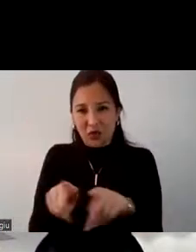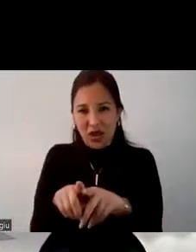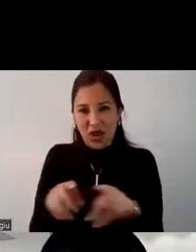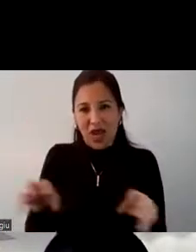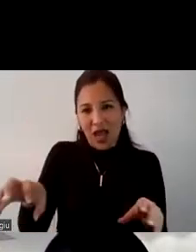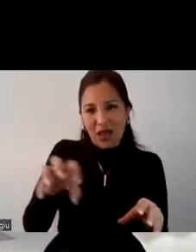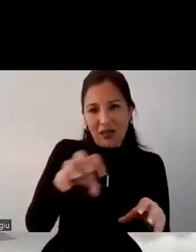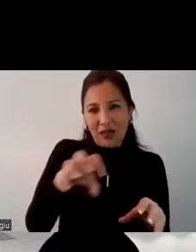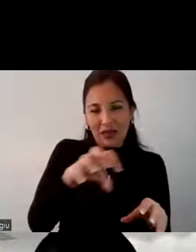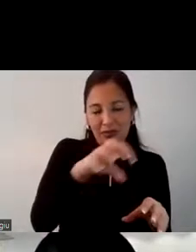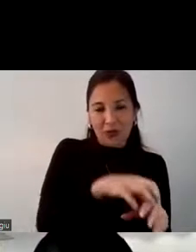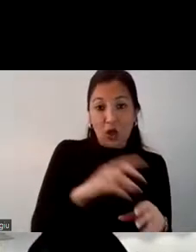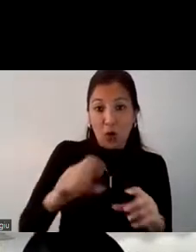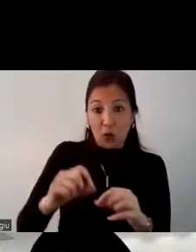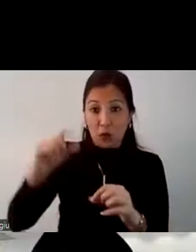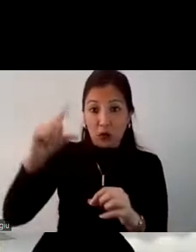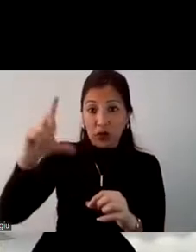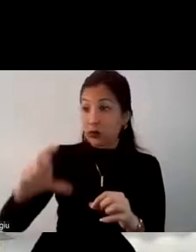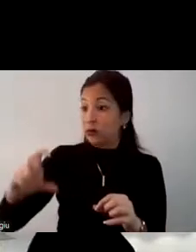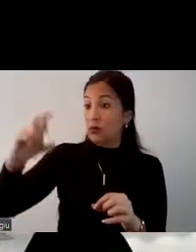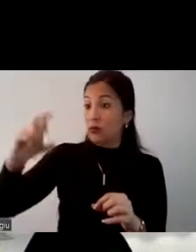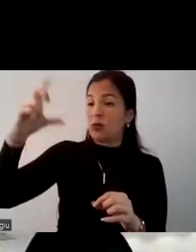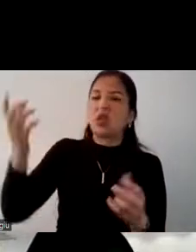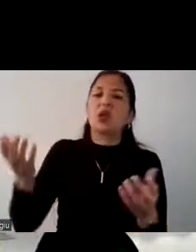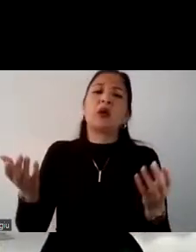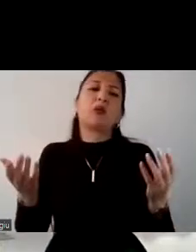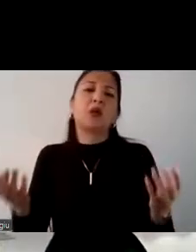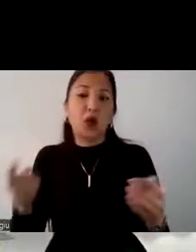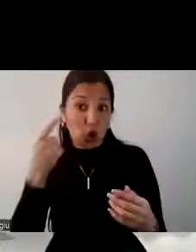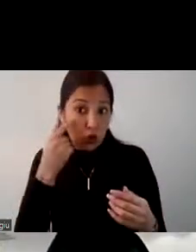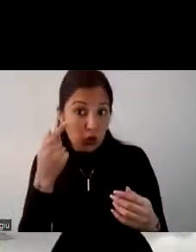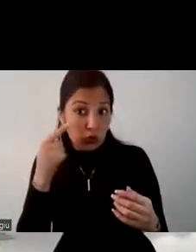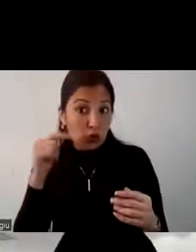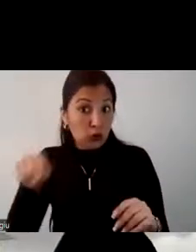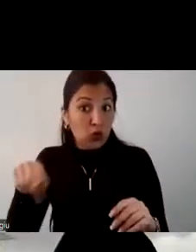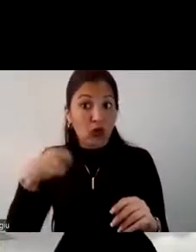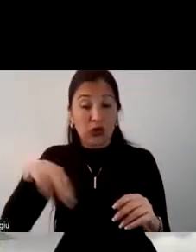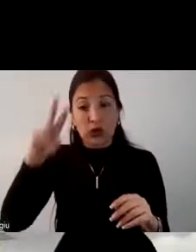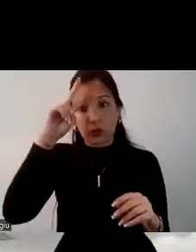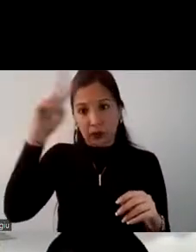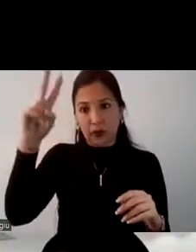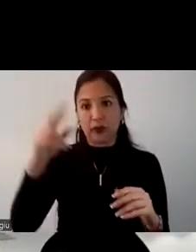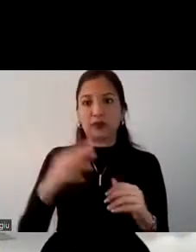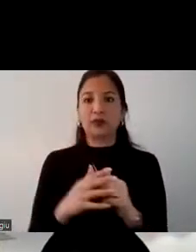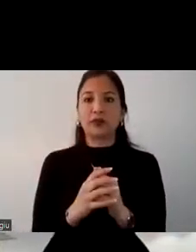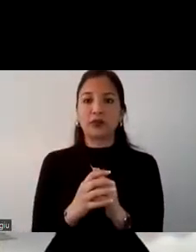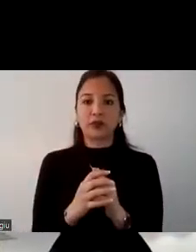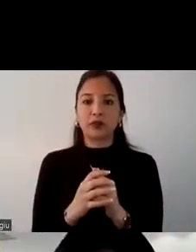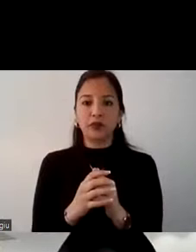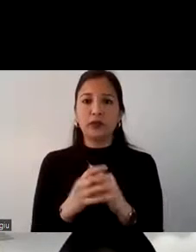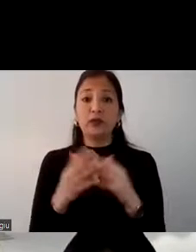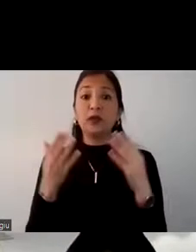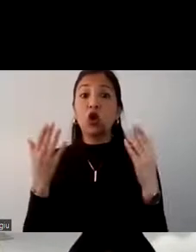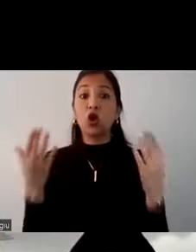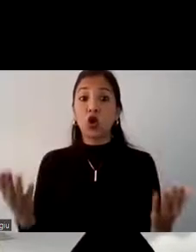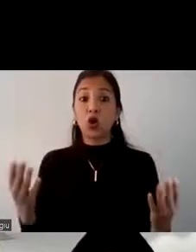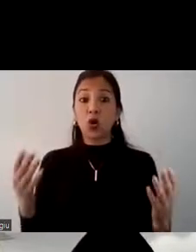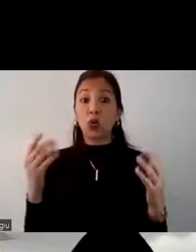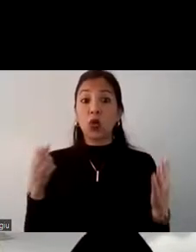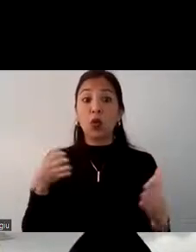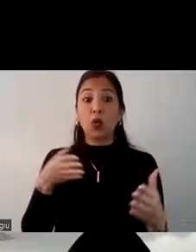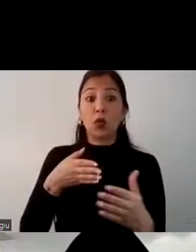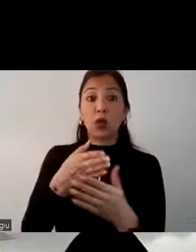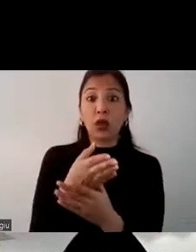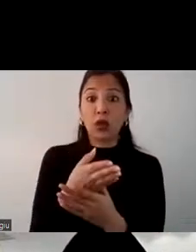cuenta el porcentaje es mucho más amplio y eso se debe al conocimiento que se tiene de nuestro país ¿cómo viajarían? pues los